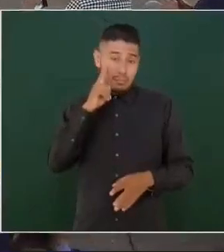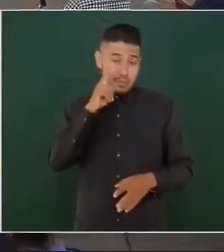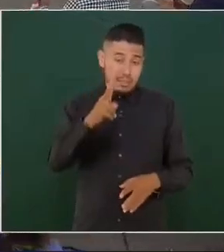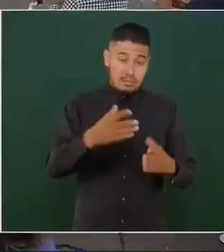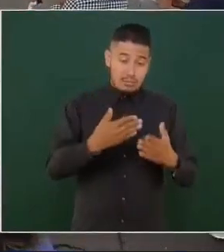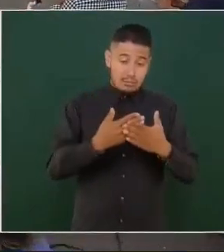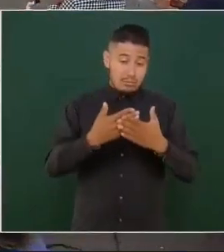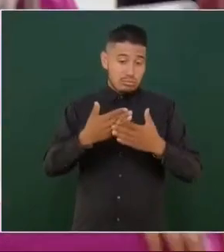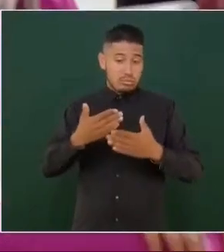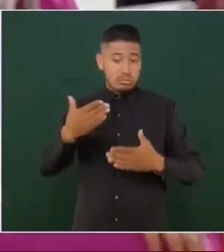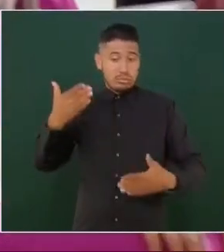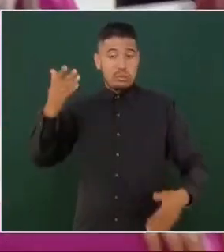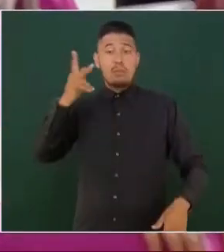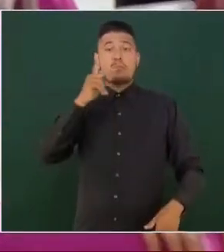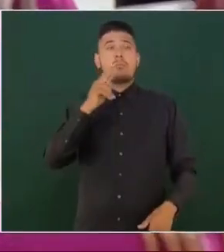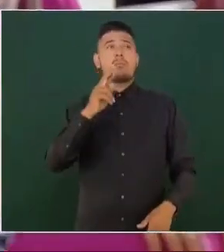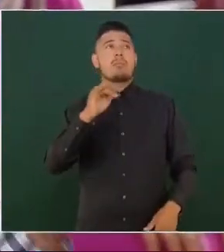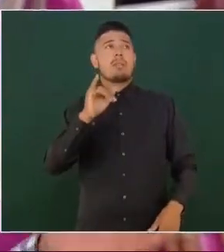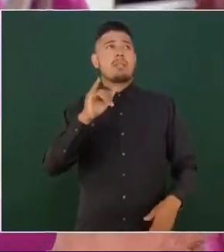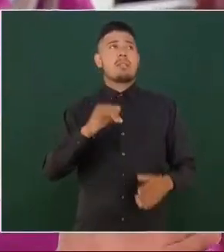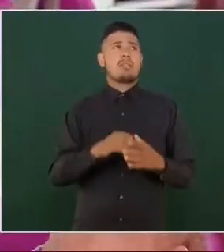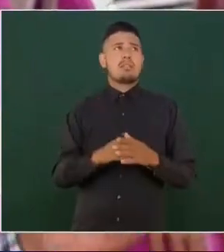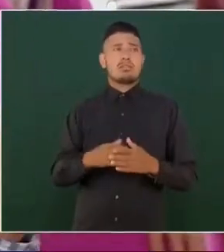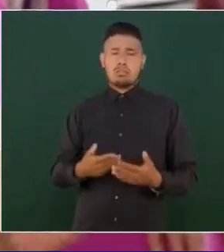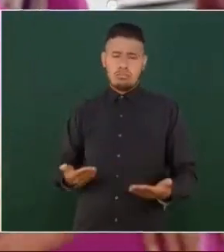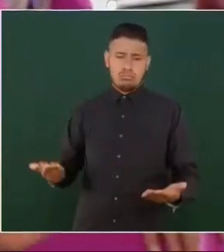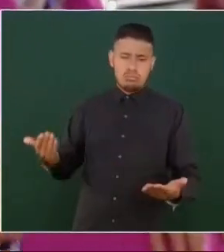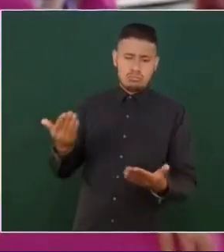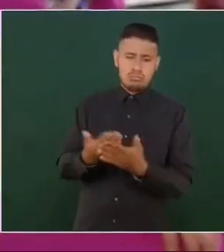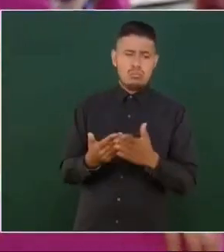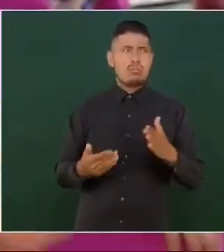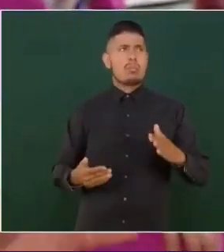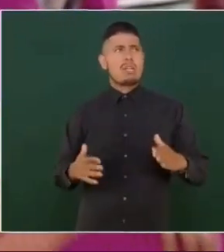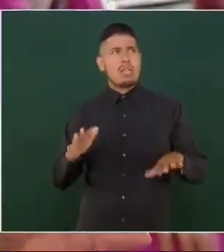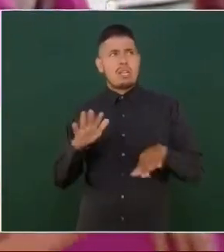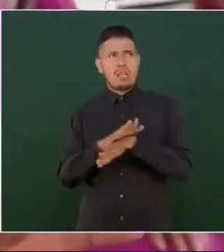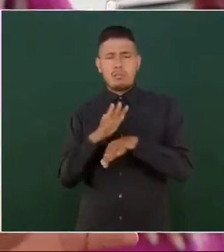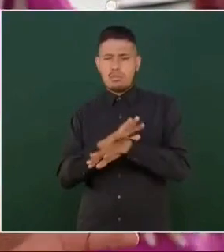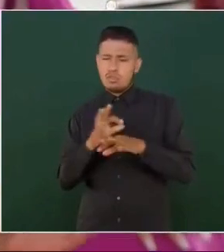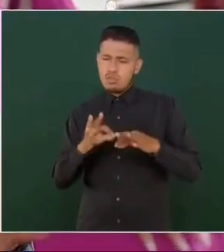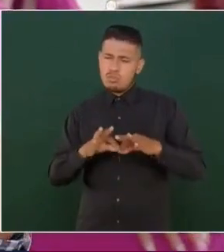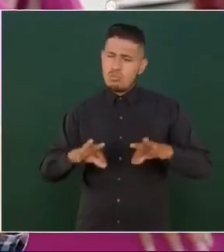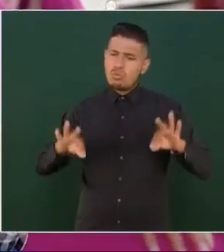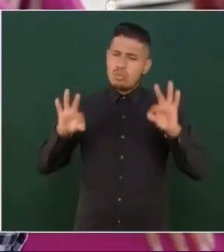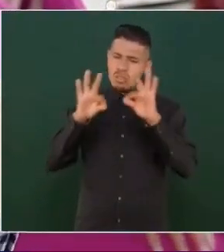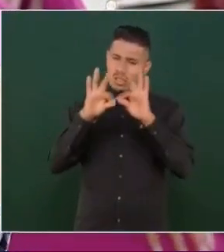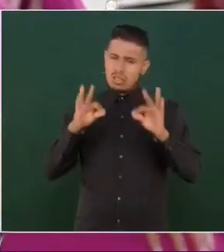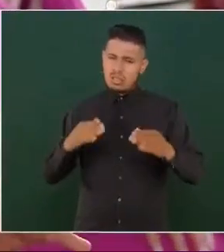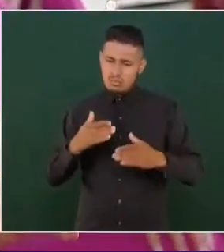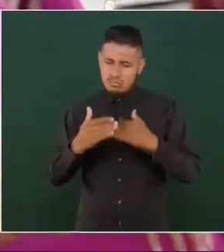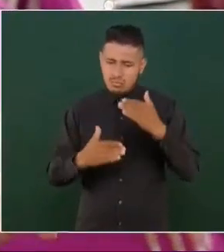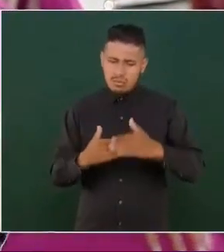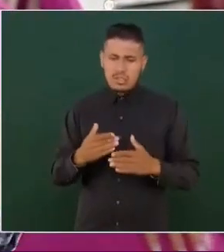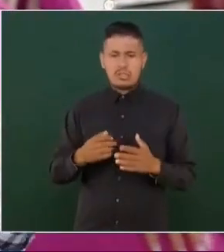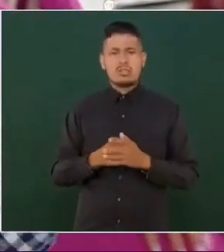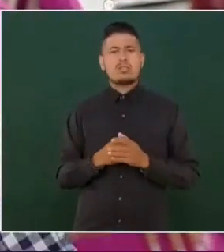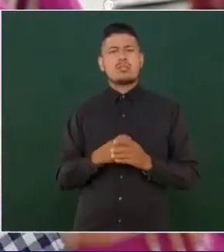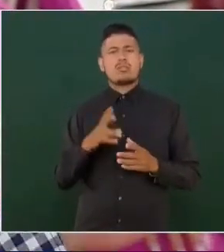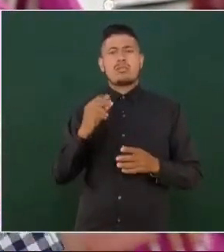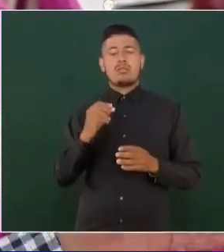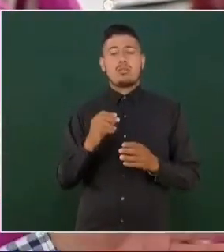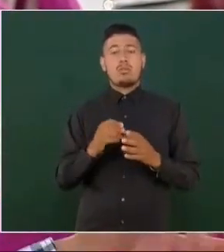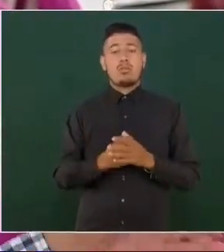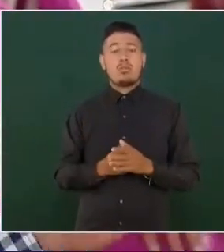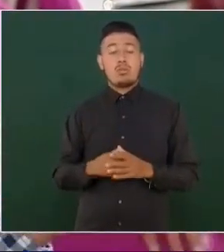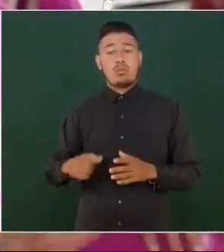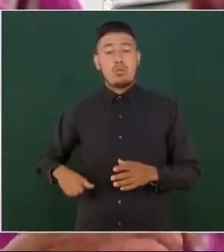tan amplia al líder del PRI de ponerle sobre la mesa los cambios tan importantes que se han dado en esa administración y que no ocurrieron